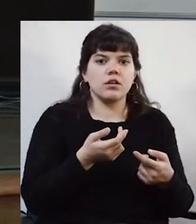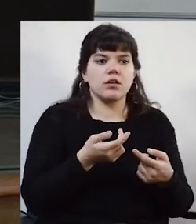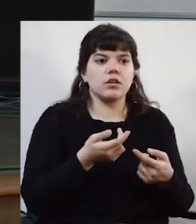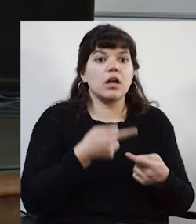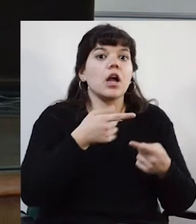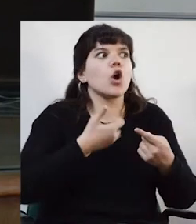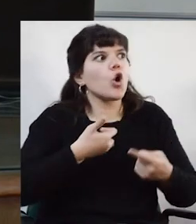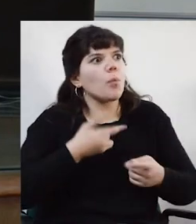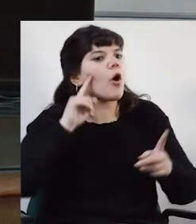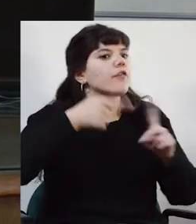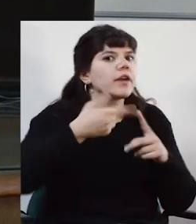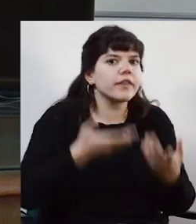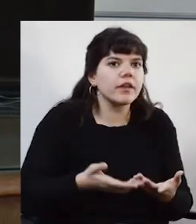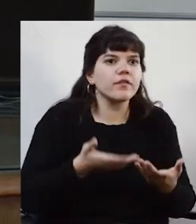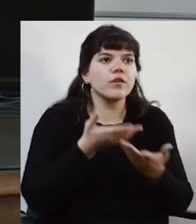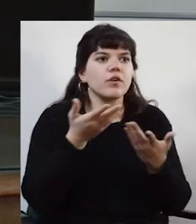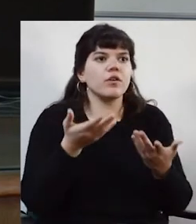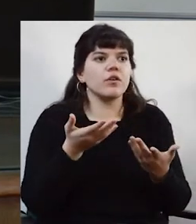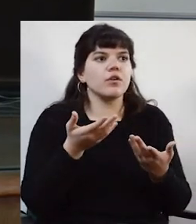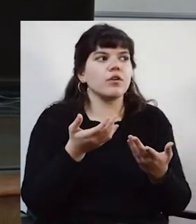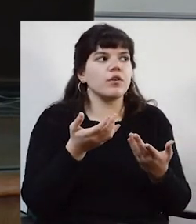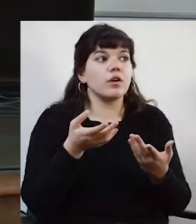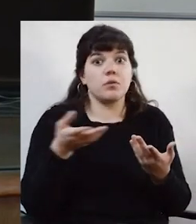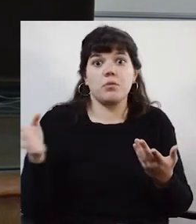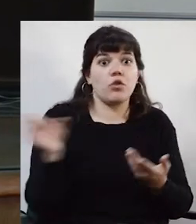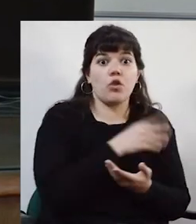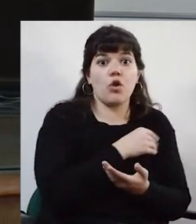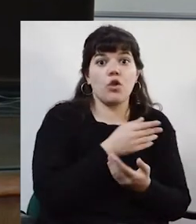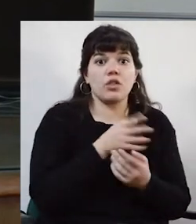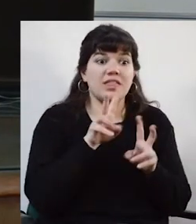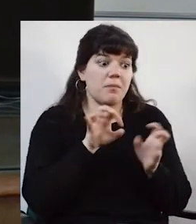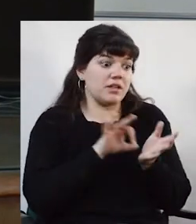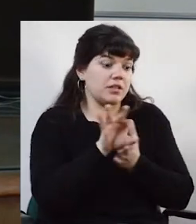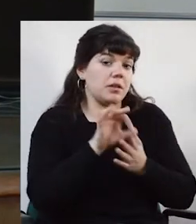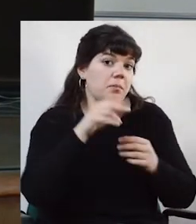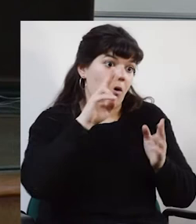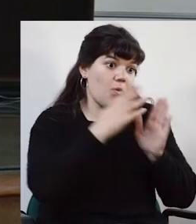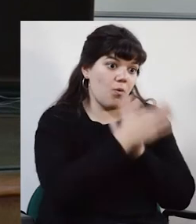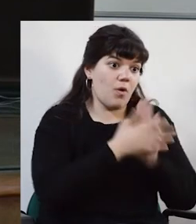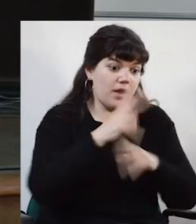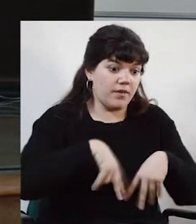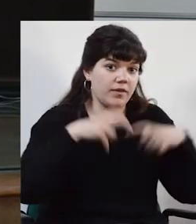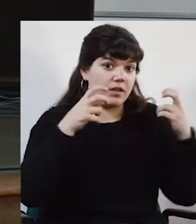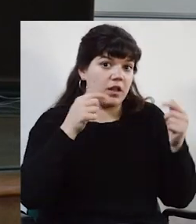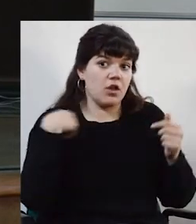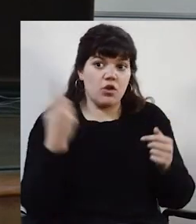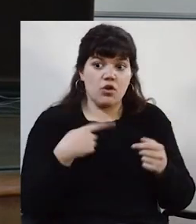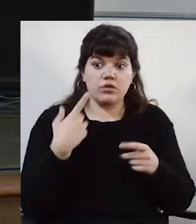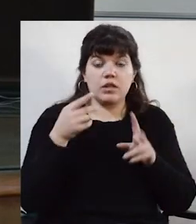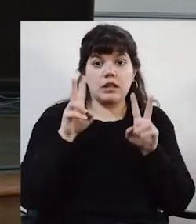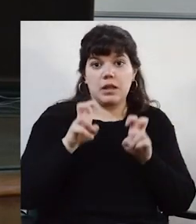¿Cuáles son los elementos objetivos que tenemos? Si todos estuviéramos en el Sistema Nacional de Investigadores, a través de nuestro